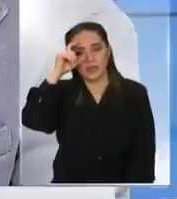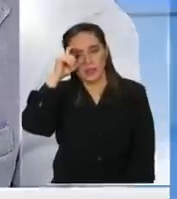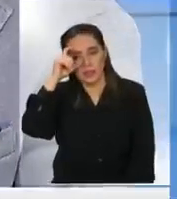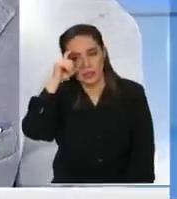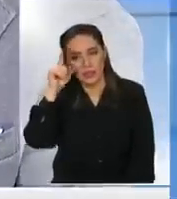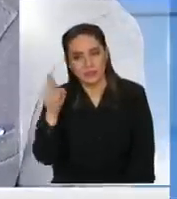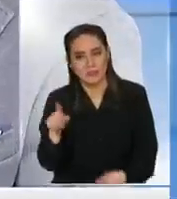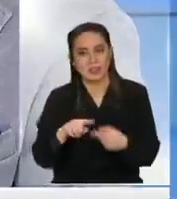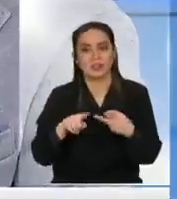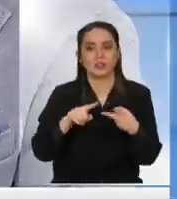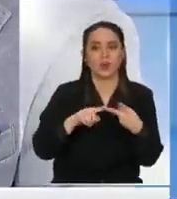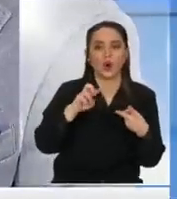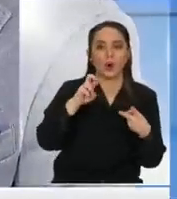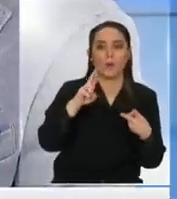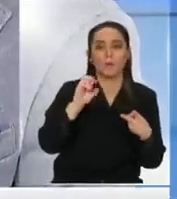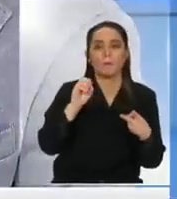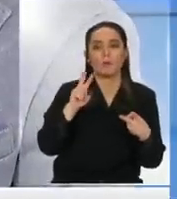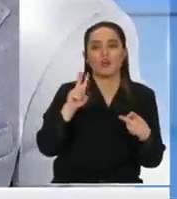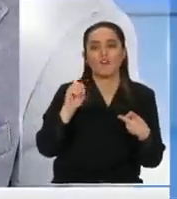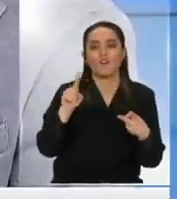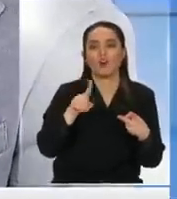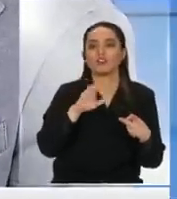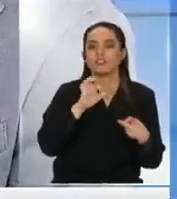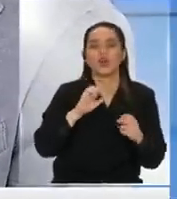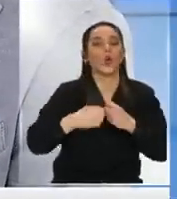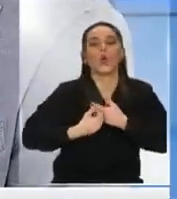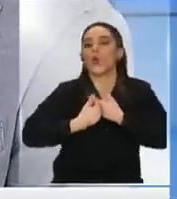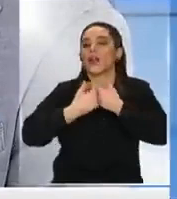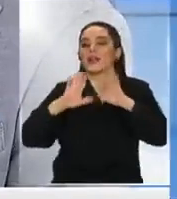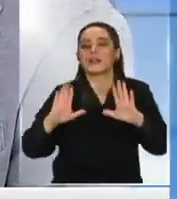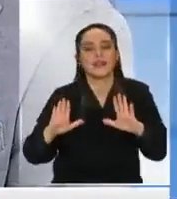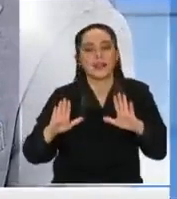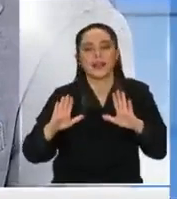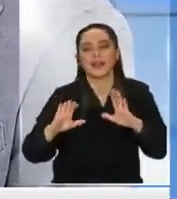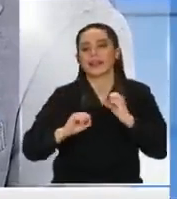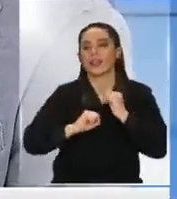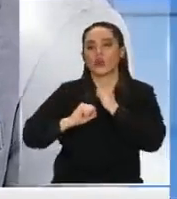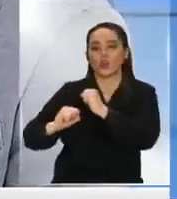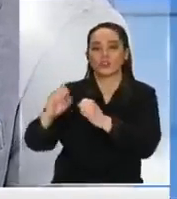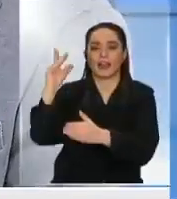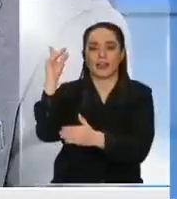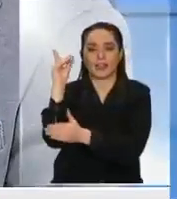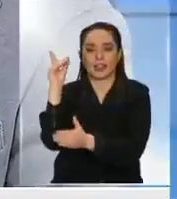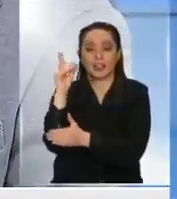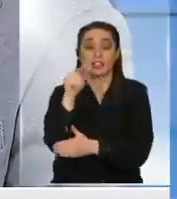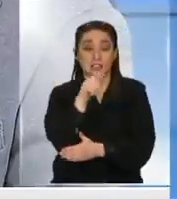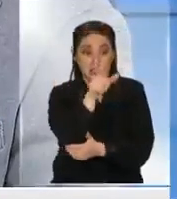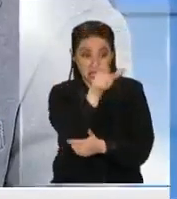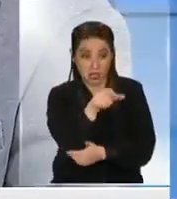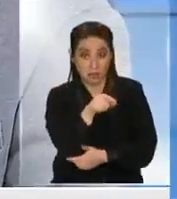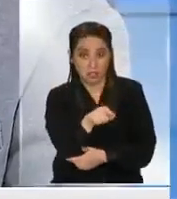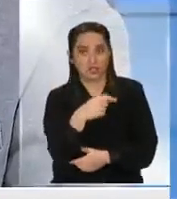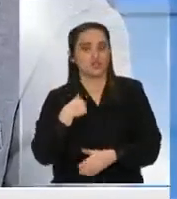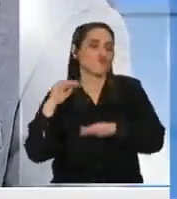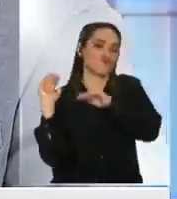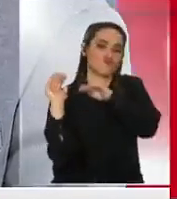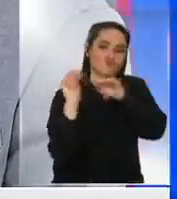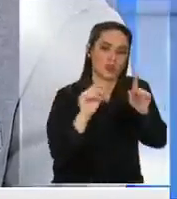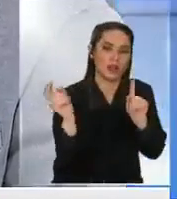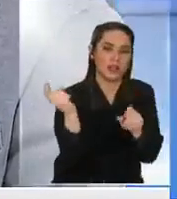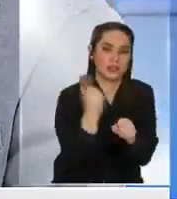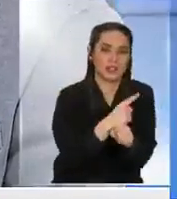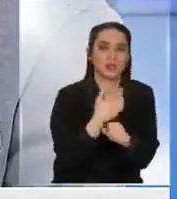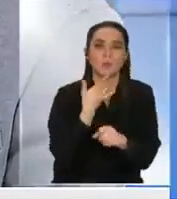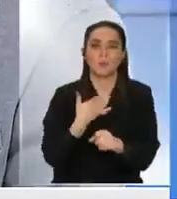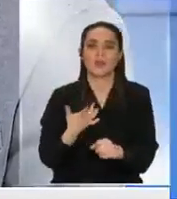cualquiera que enfrenta a la derecha y ya es una Proboste si ese fuera el ejemplo tendrían apoyo inmediato para tratar de evitar un segundo